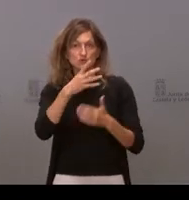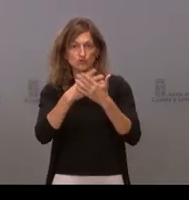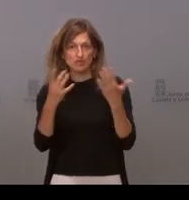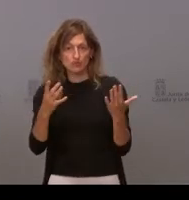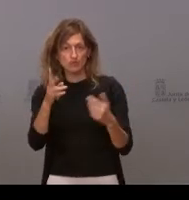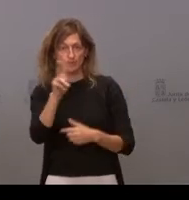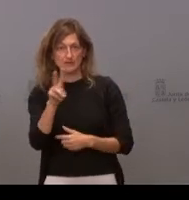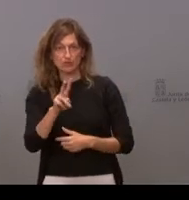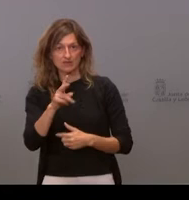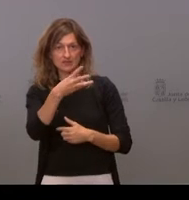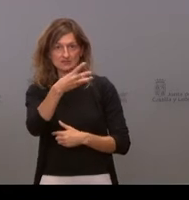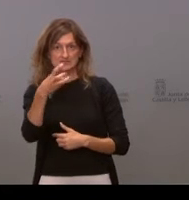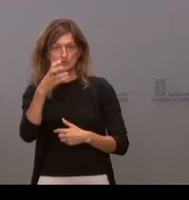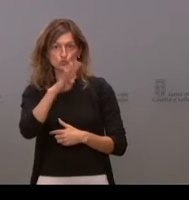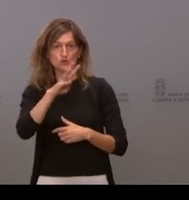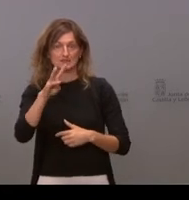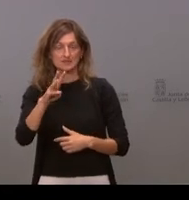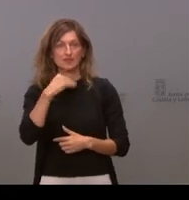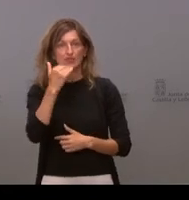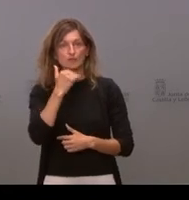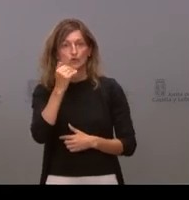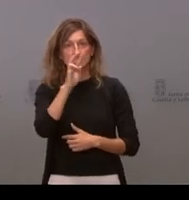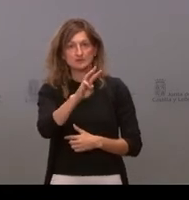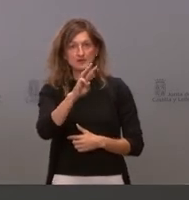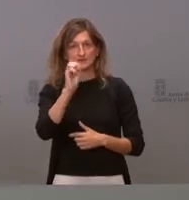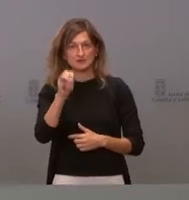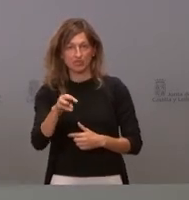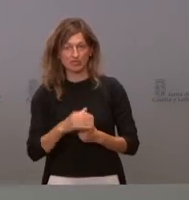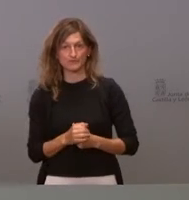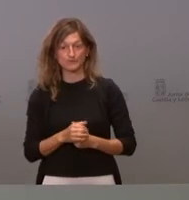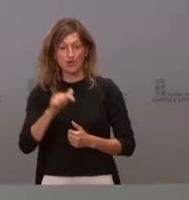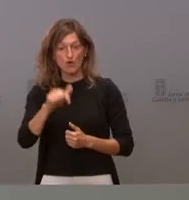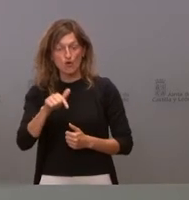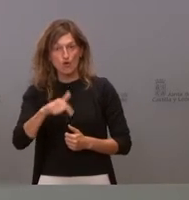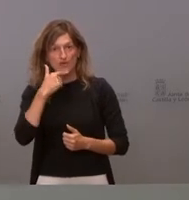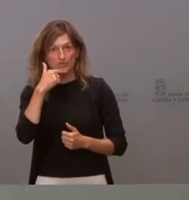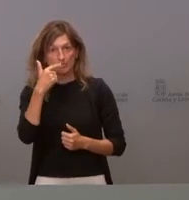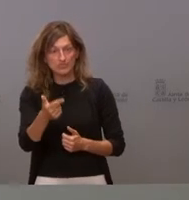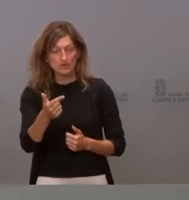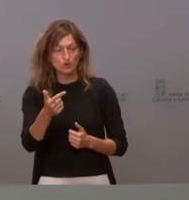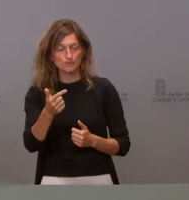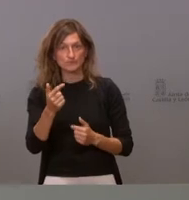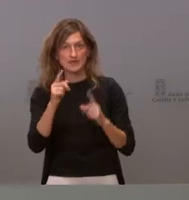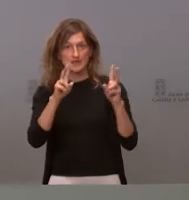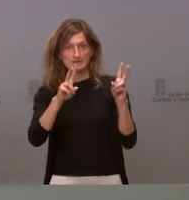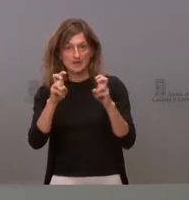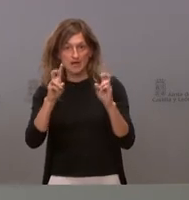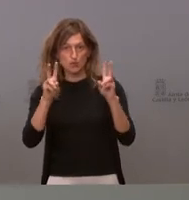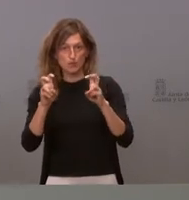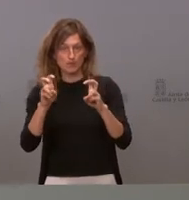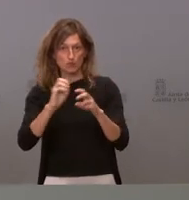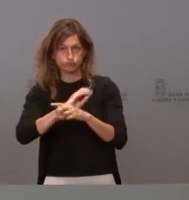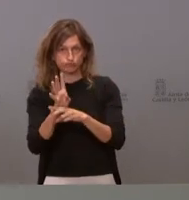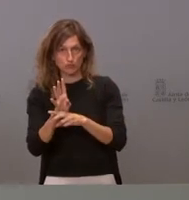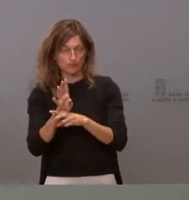Valladolidia 343, Zamora 313. Hoy declaramos 601 casos nuevos. Es decir, seguimos